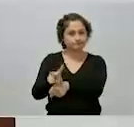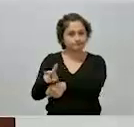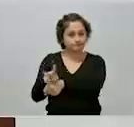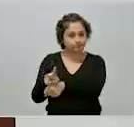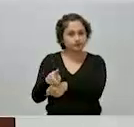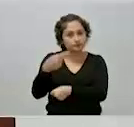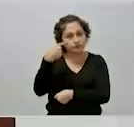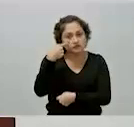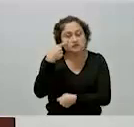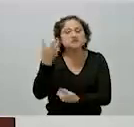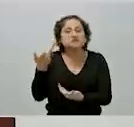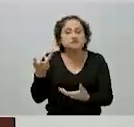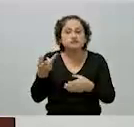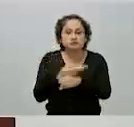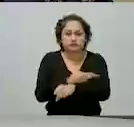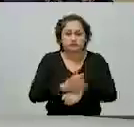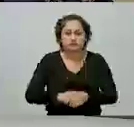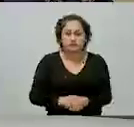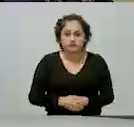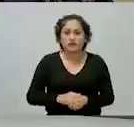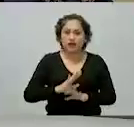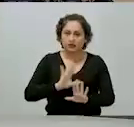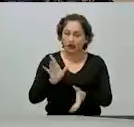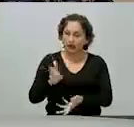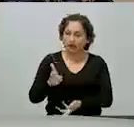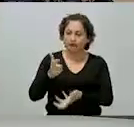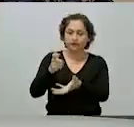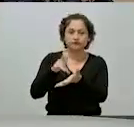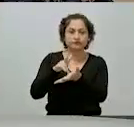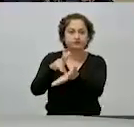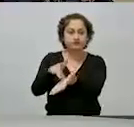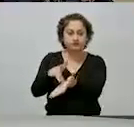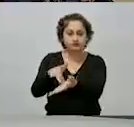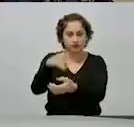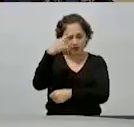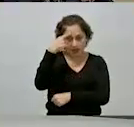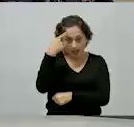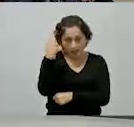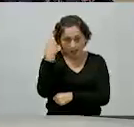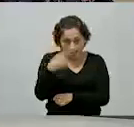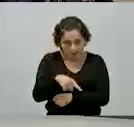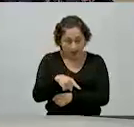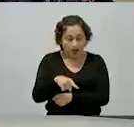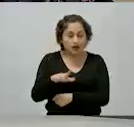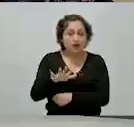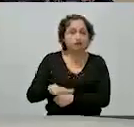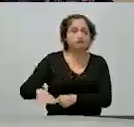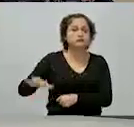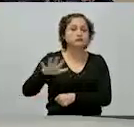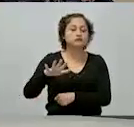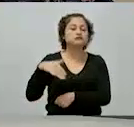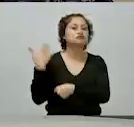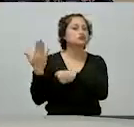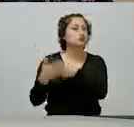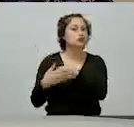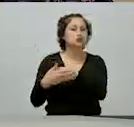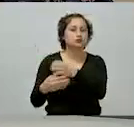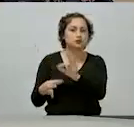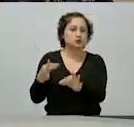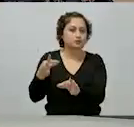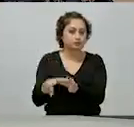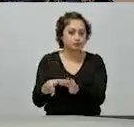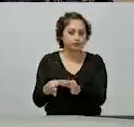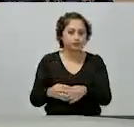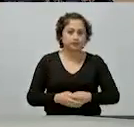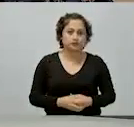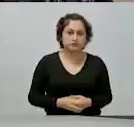aplicaron recursos adicionales para concluir esa obra, con